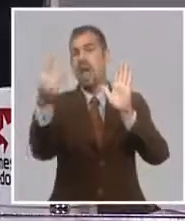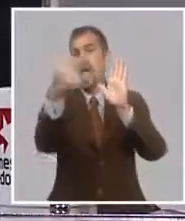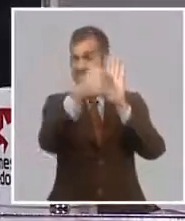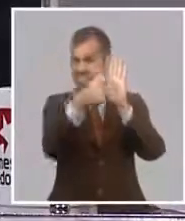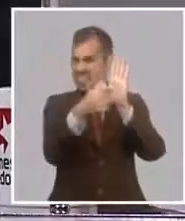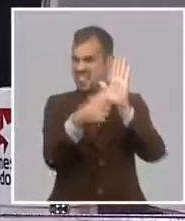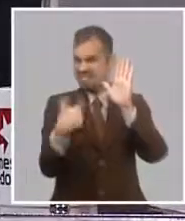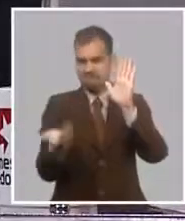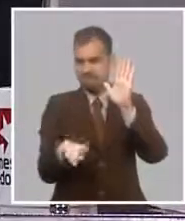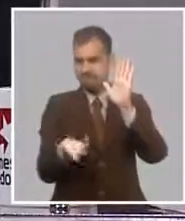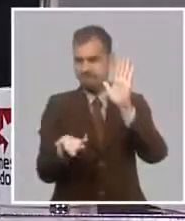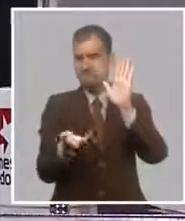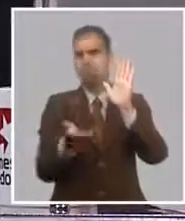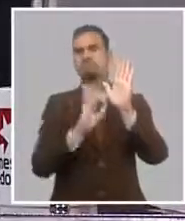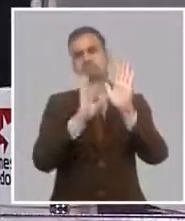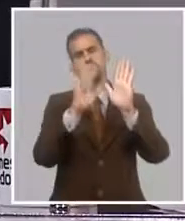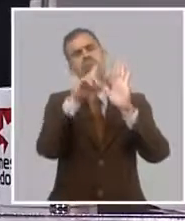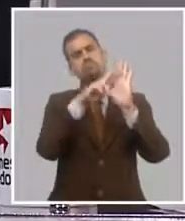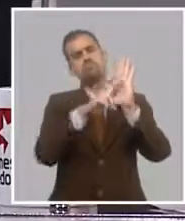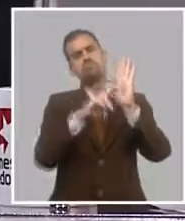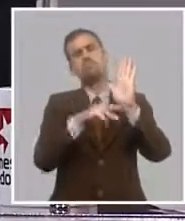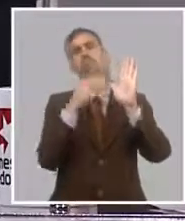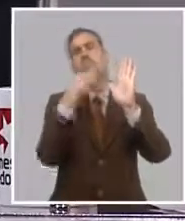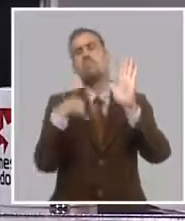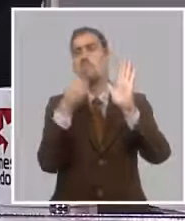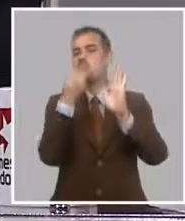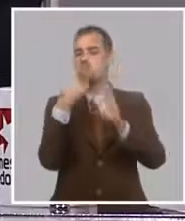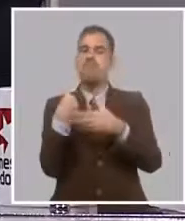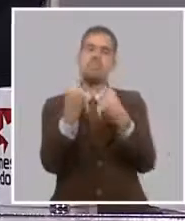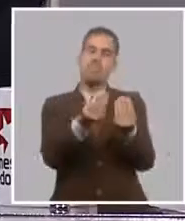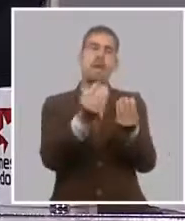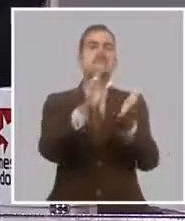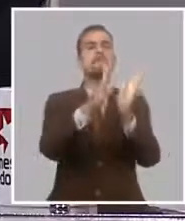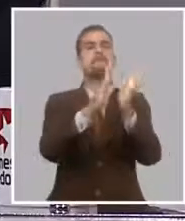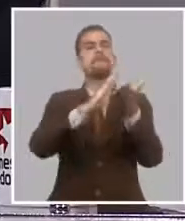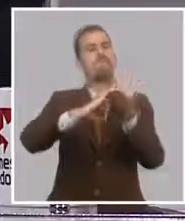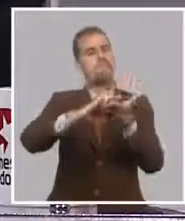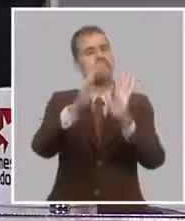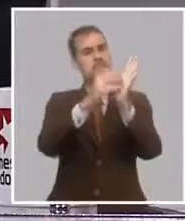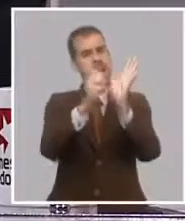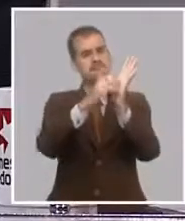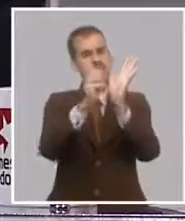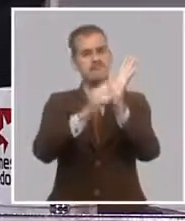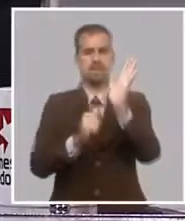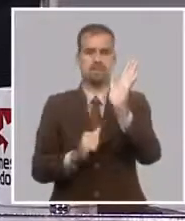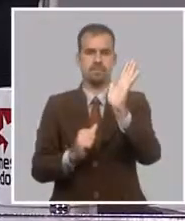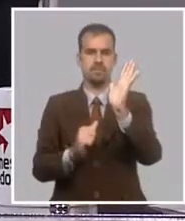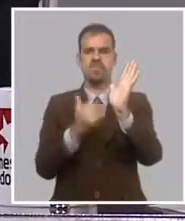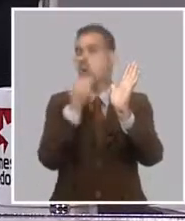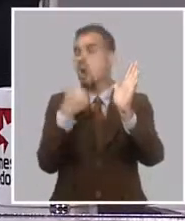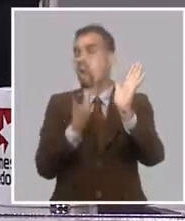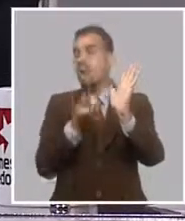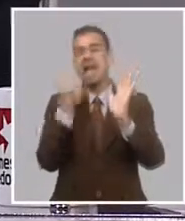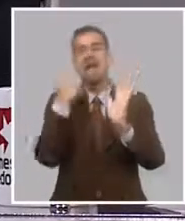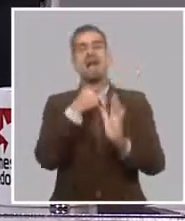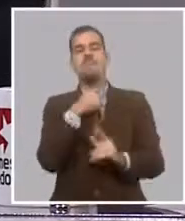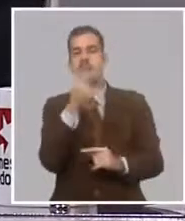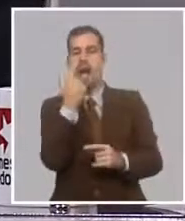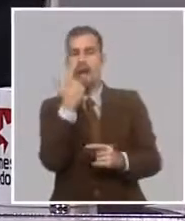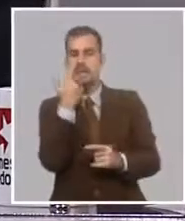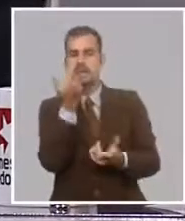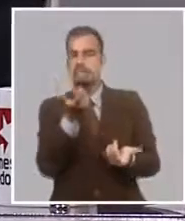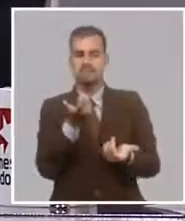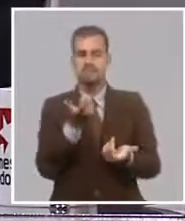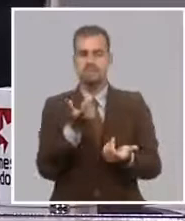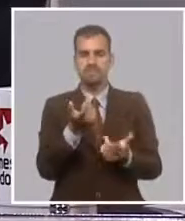las normas que rigen la concesión del crédito. El crédito siempre se otorga a partir del análisis del riesgo. Quiere decir